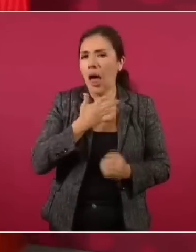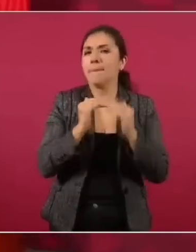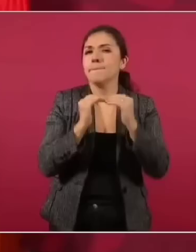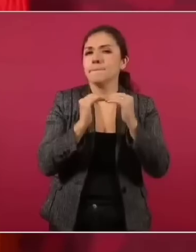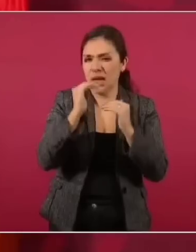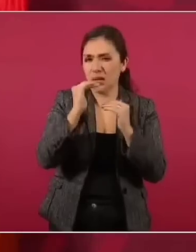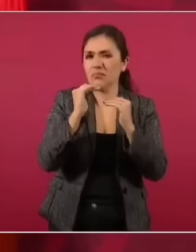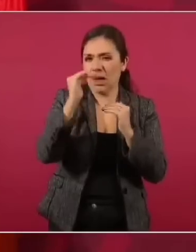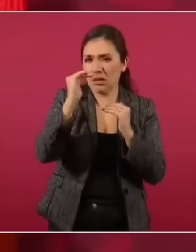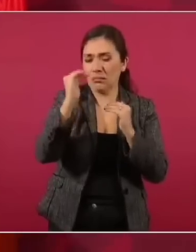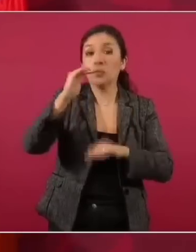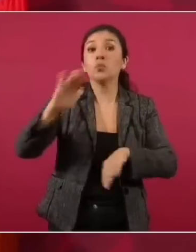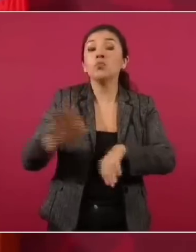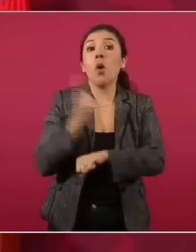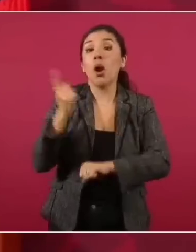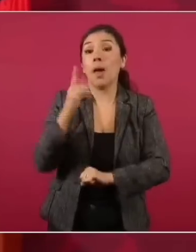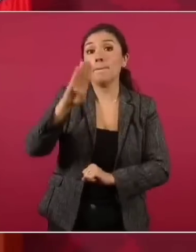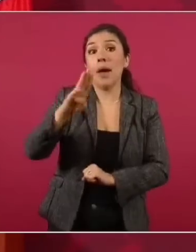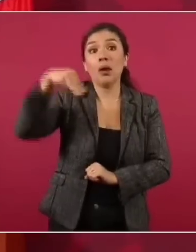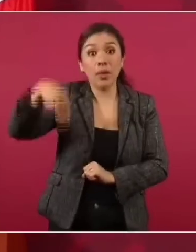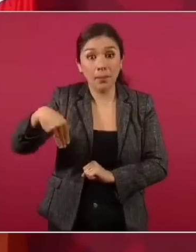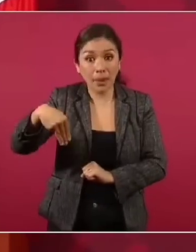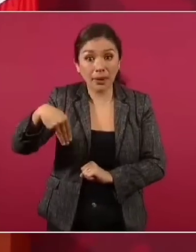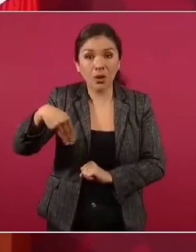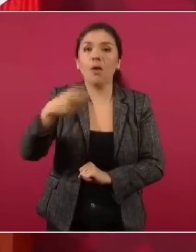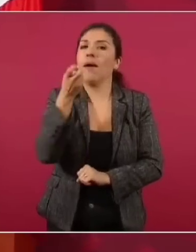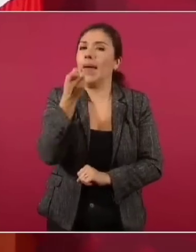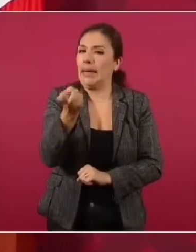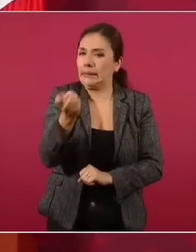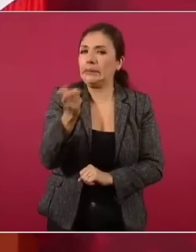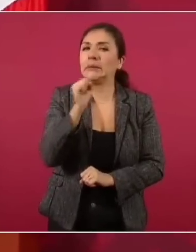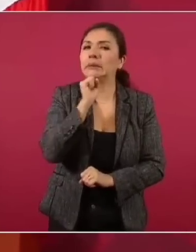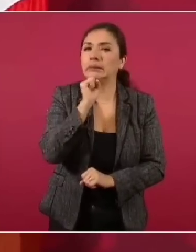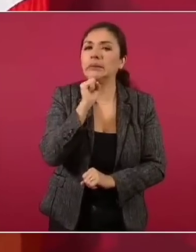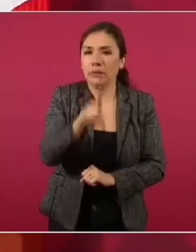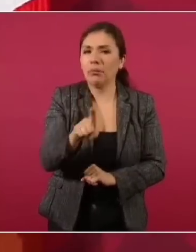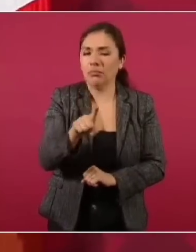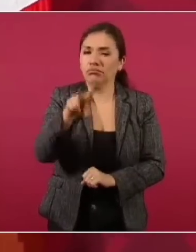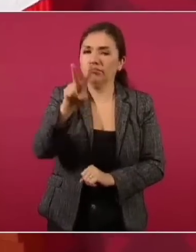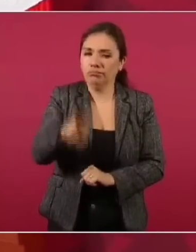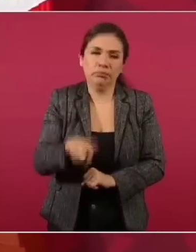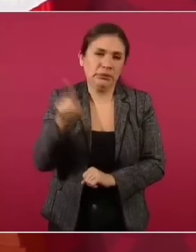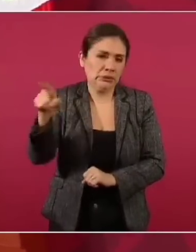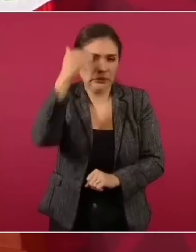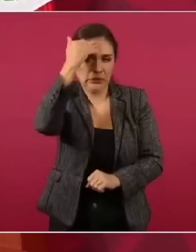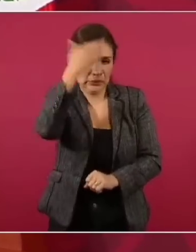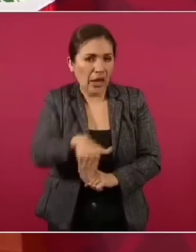porque el Banco de México también eso lo reconoce.